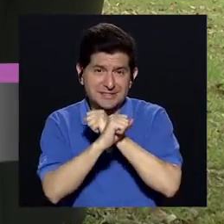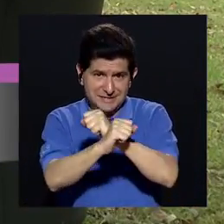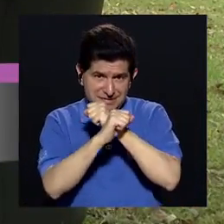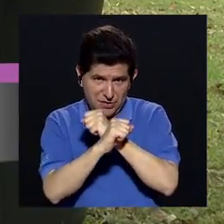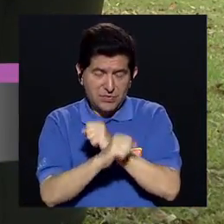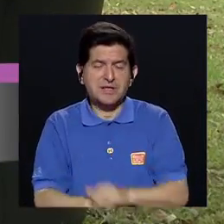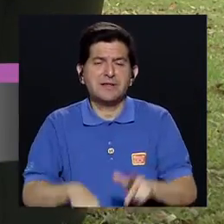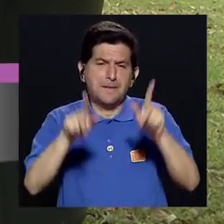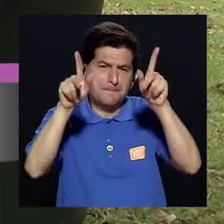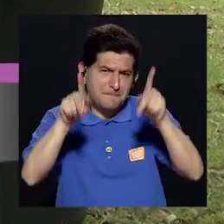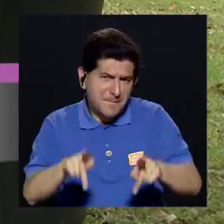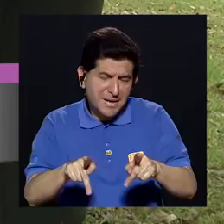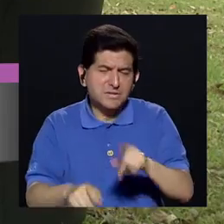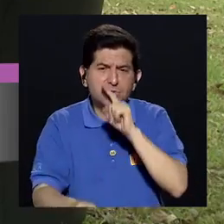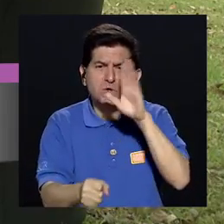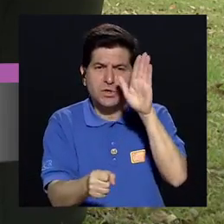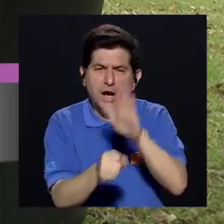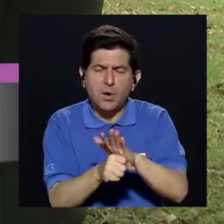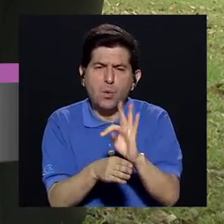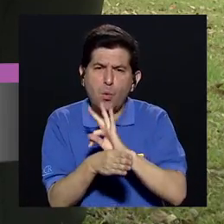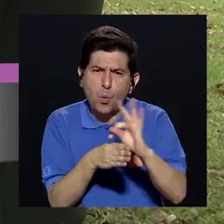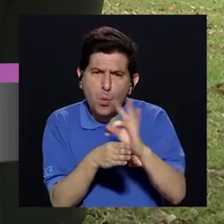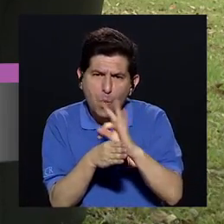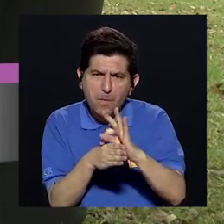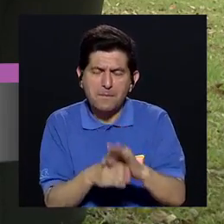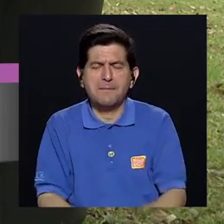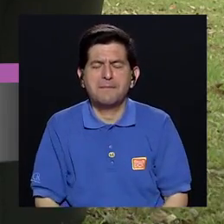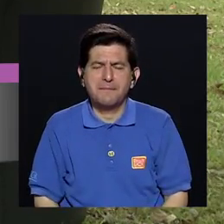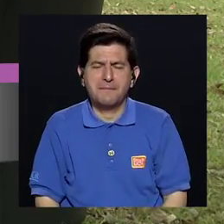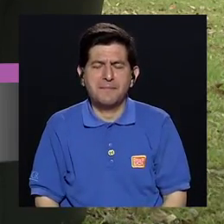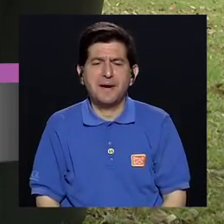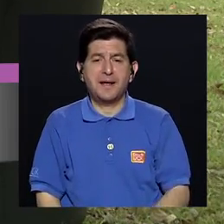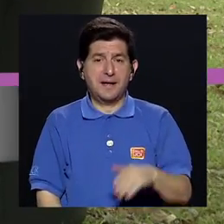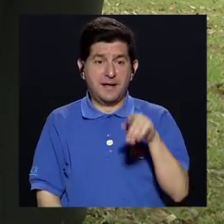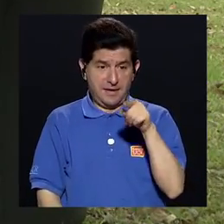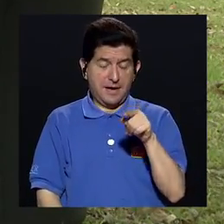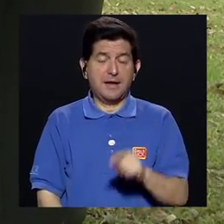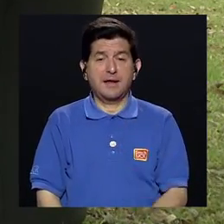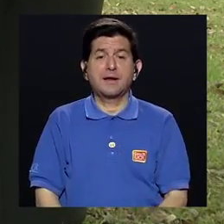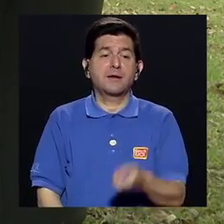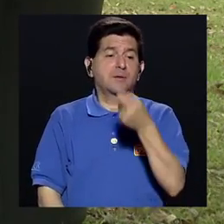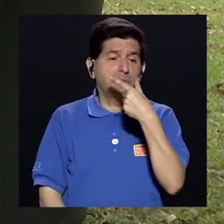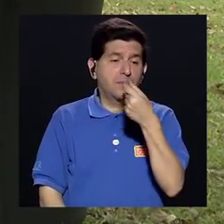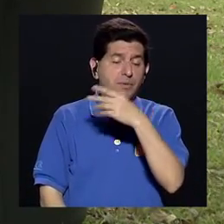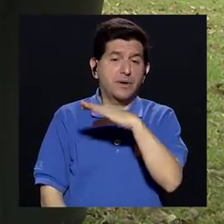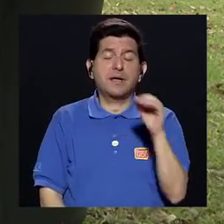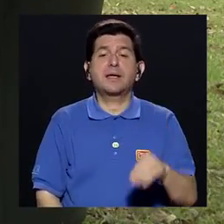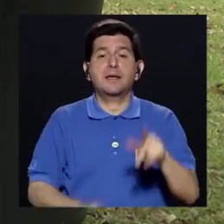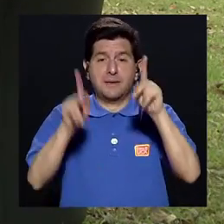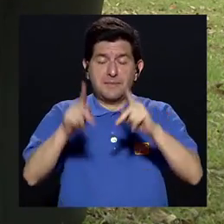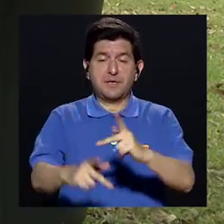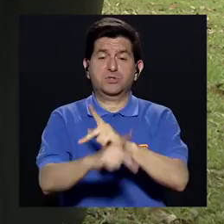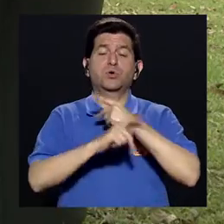que garantizar Que ese paciente Cumpla con el tratamiento Reciba el tratamiento Y a la vez Ellos tienen que Protegerse